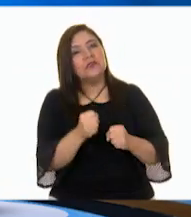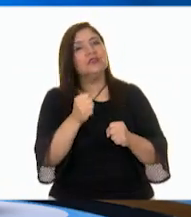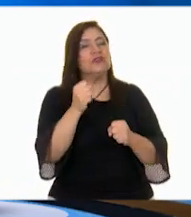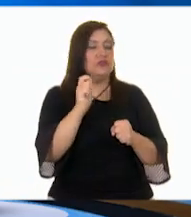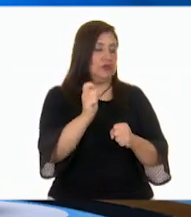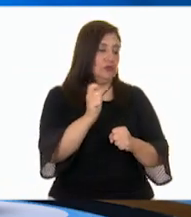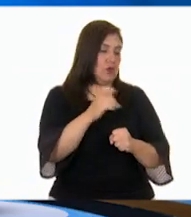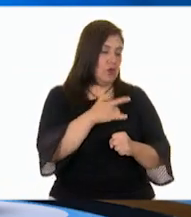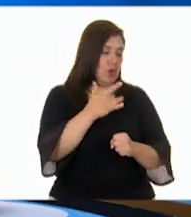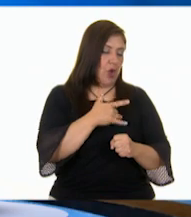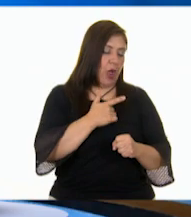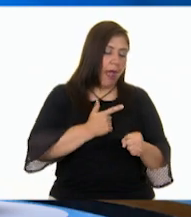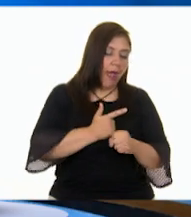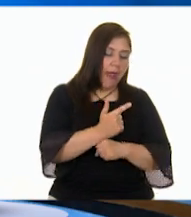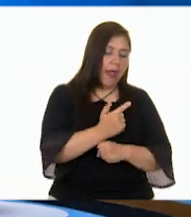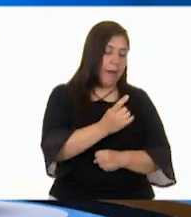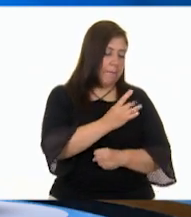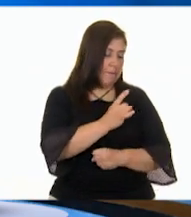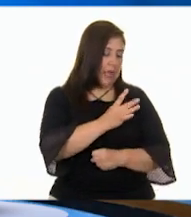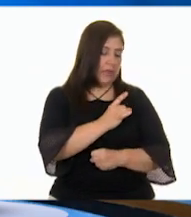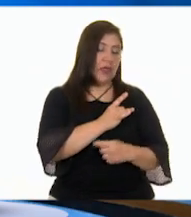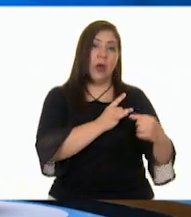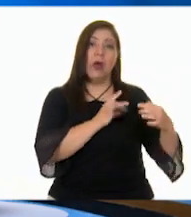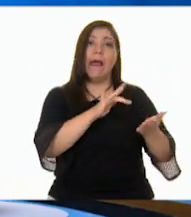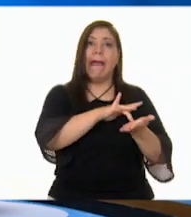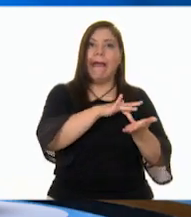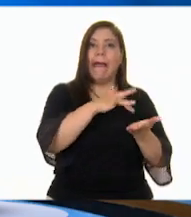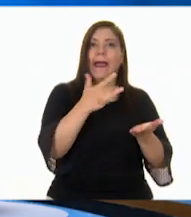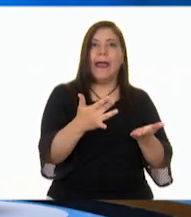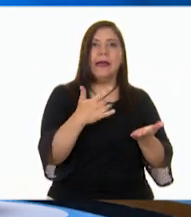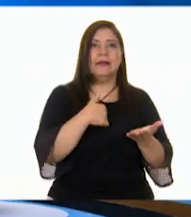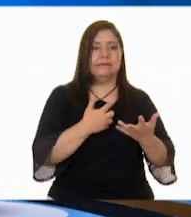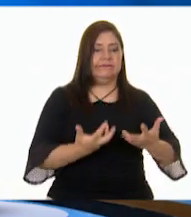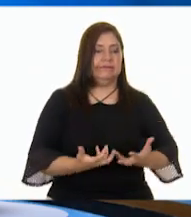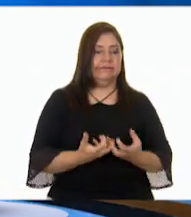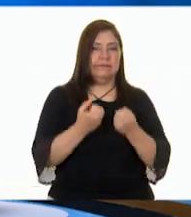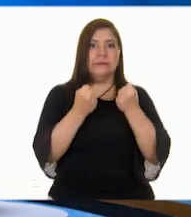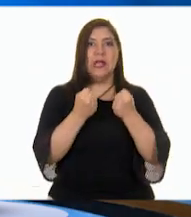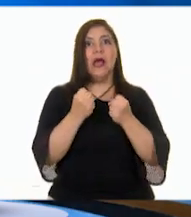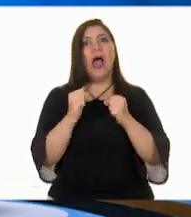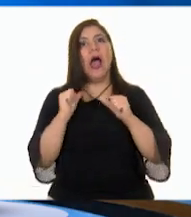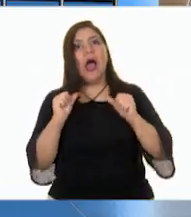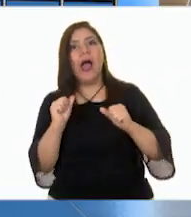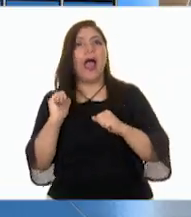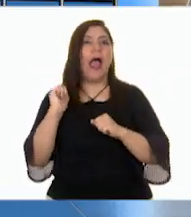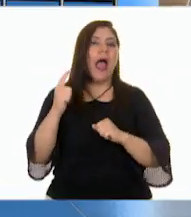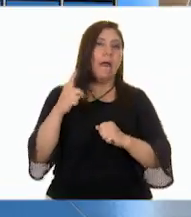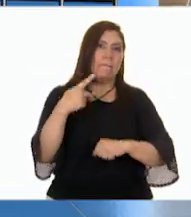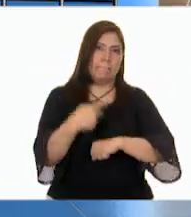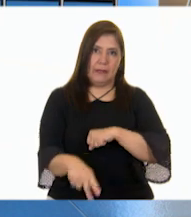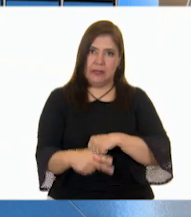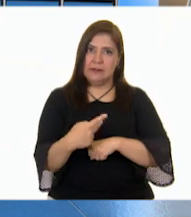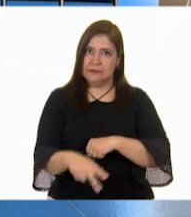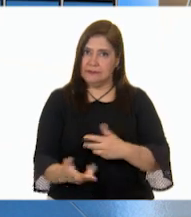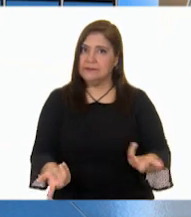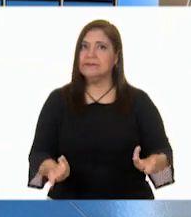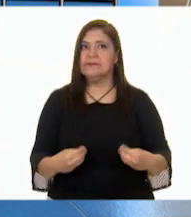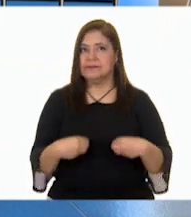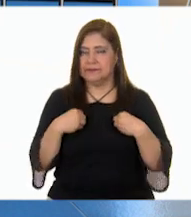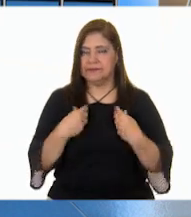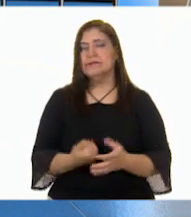siempre nos mantendrá a salvo de cualquier situación que ponga en riesgo nuestra vida. Pero bueno,